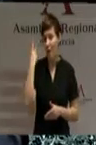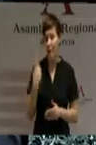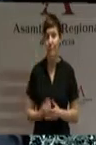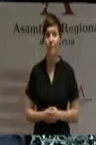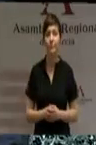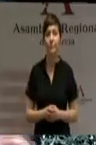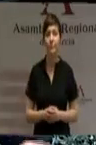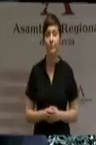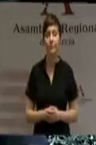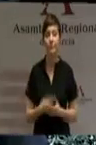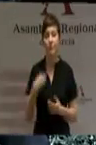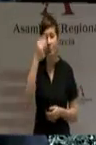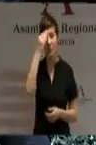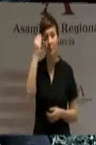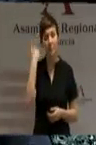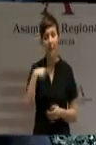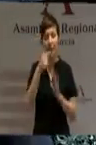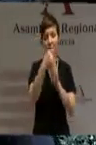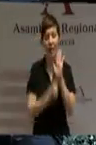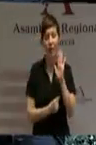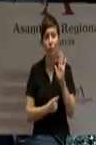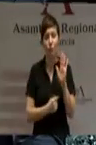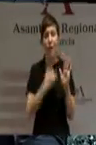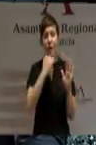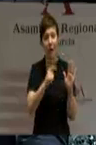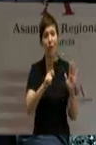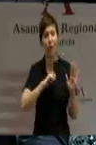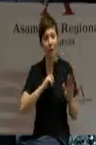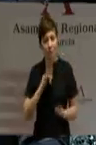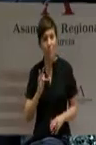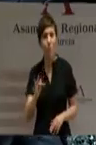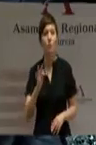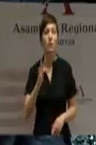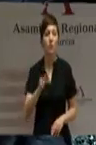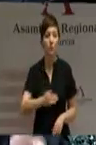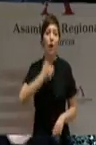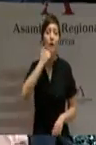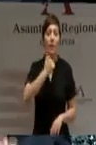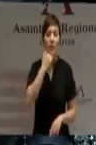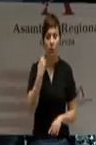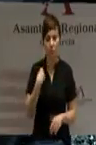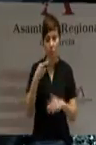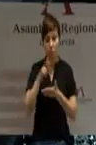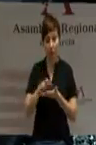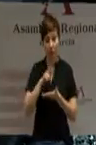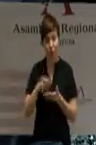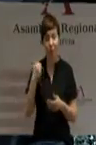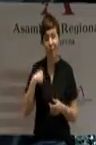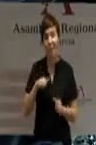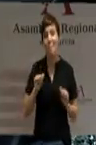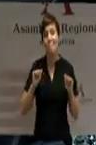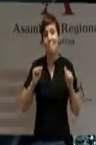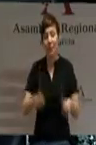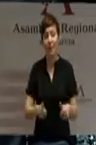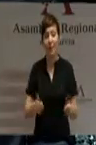Señorías, creo que hay datos para ser moderadamente optimistas. Hay datos para pensar que la región comienza ya a vivir un